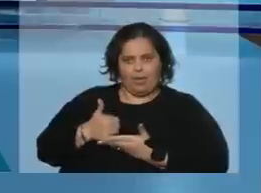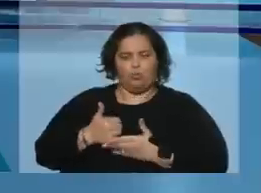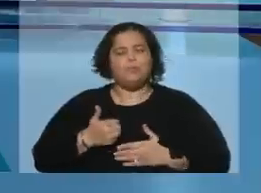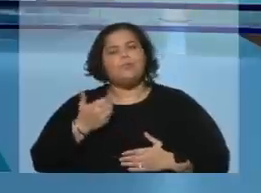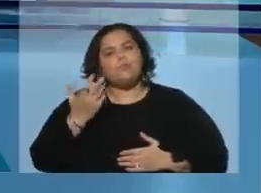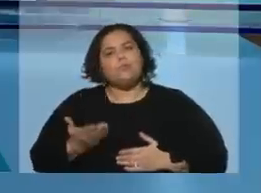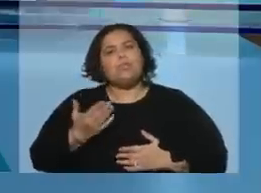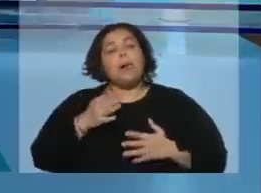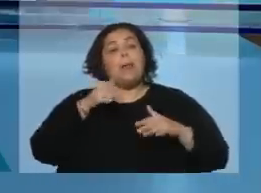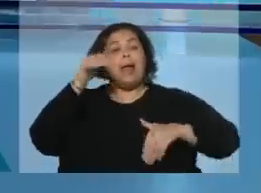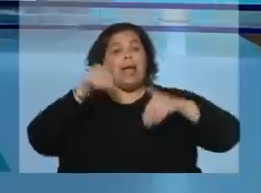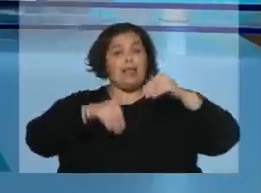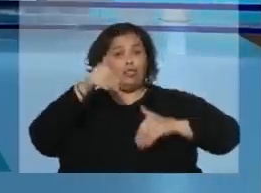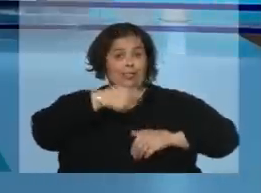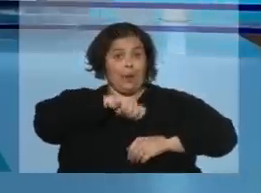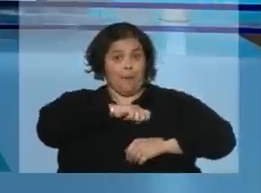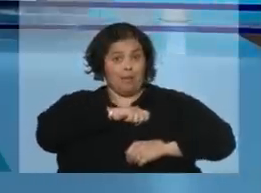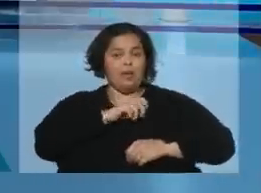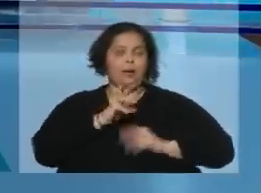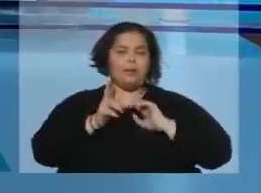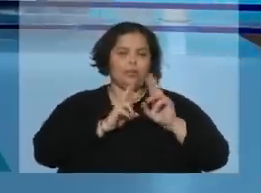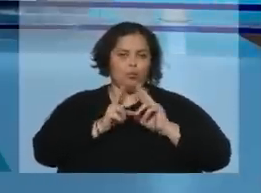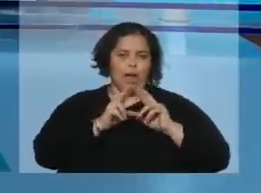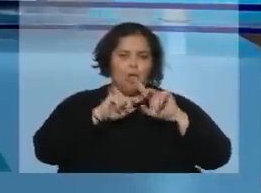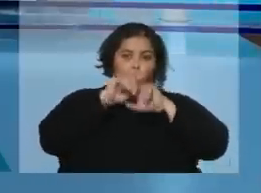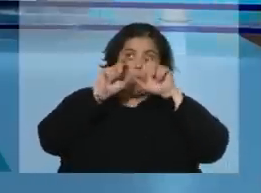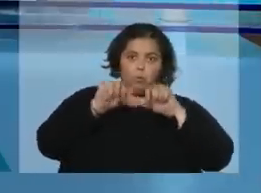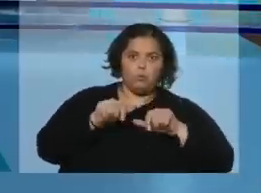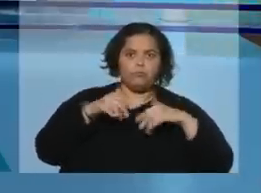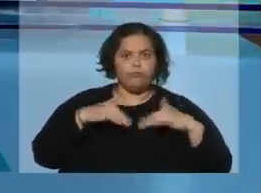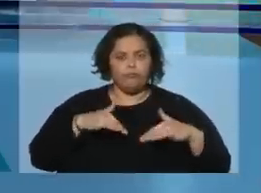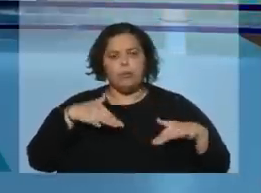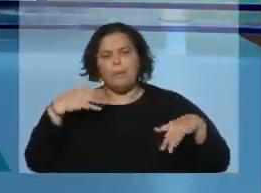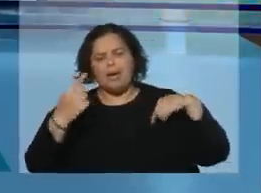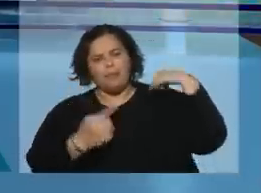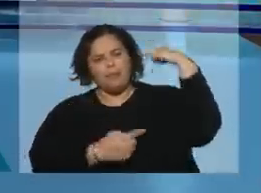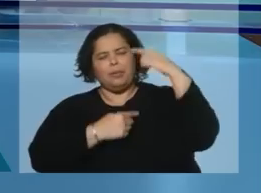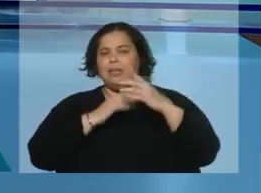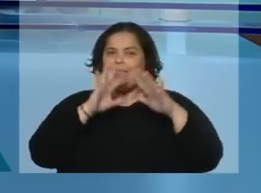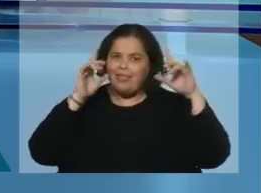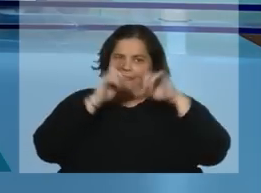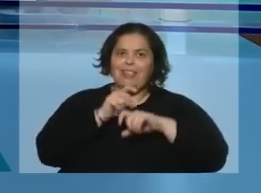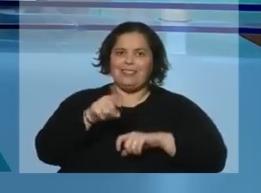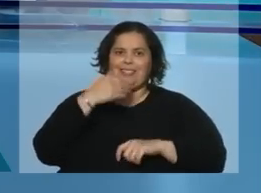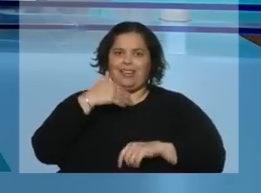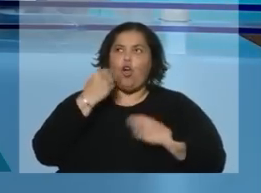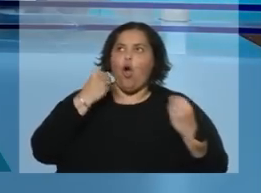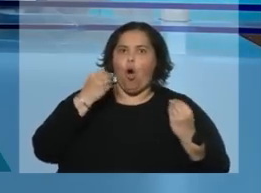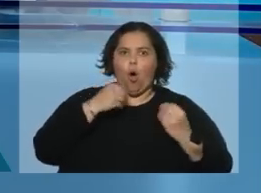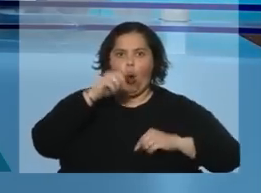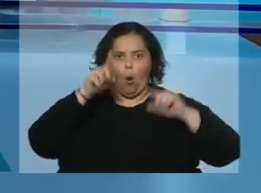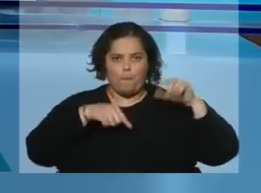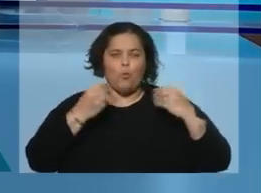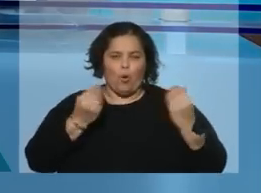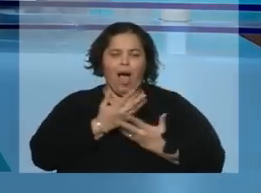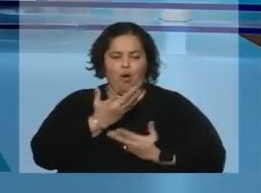Bueno, las elecciones en España dejaron un resultado controvertido con una ingeniería muy difícil de descifrar. Por eso, y para